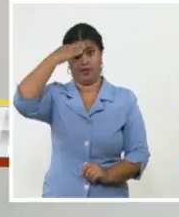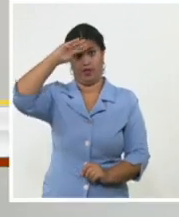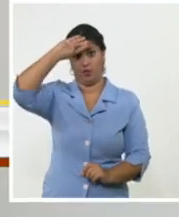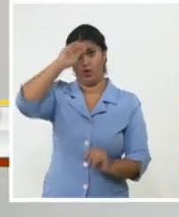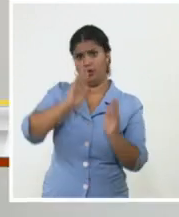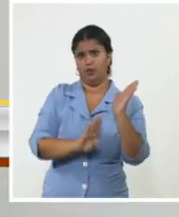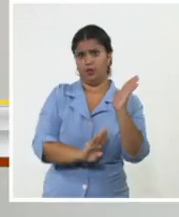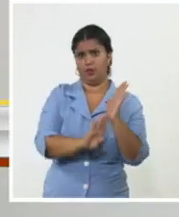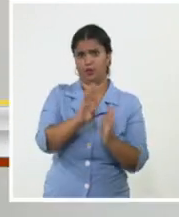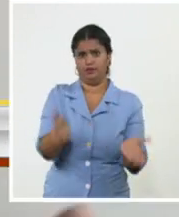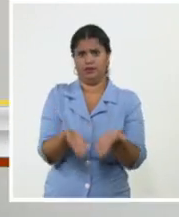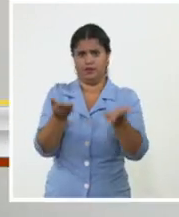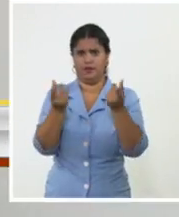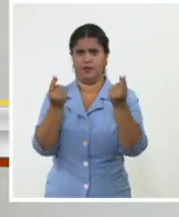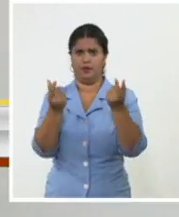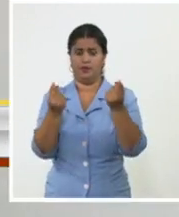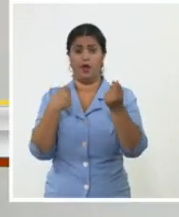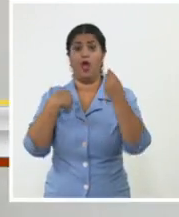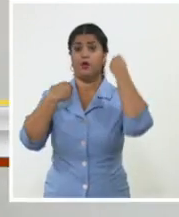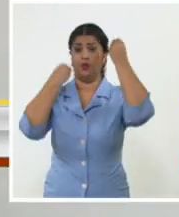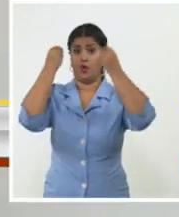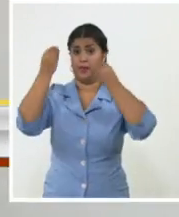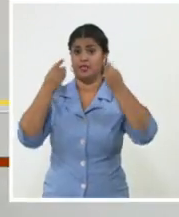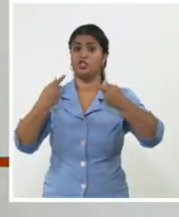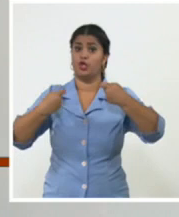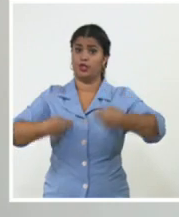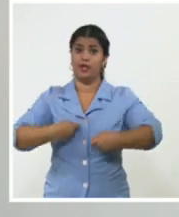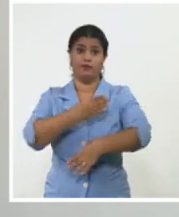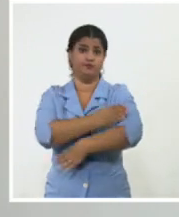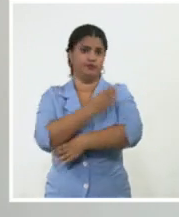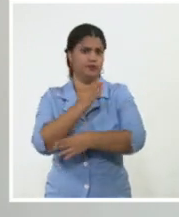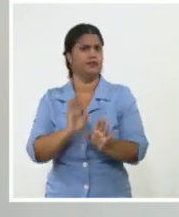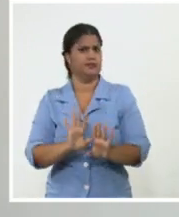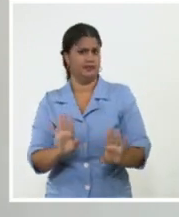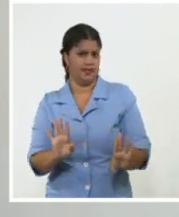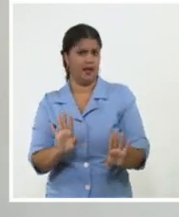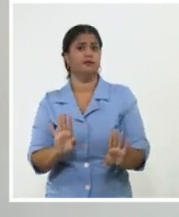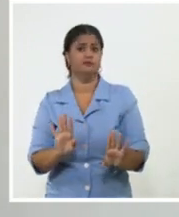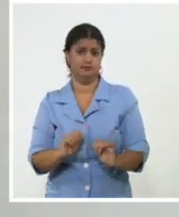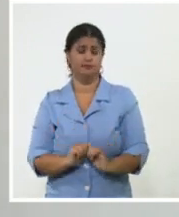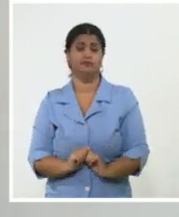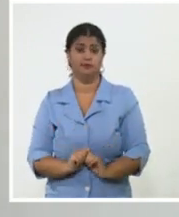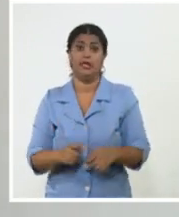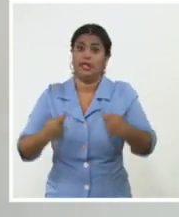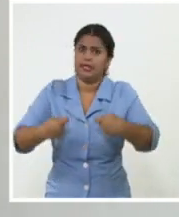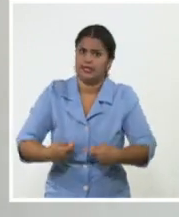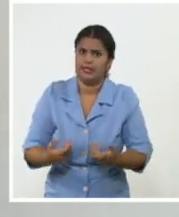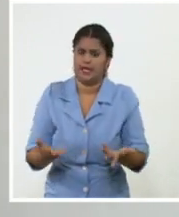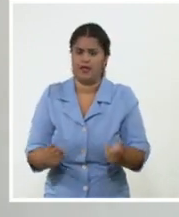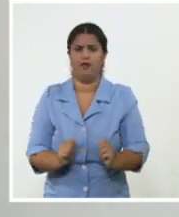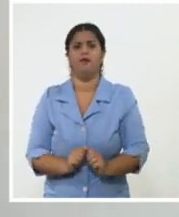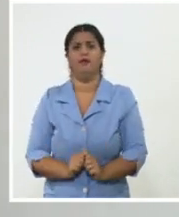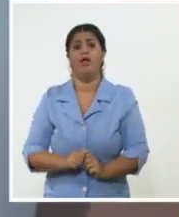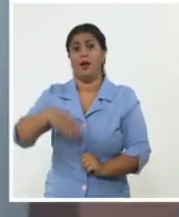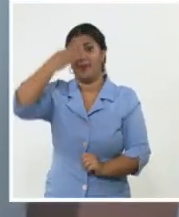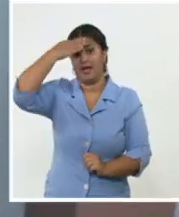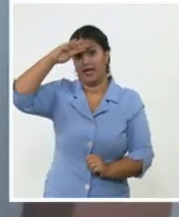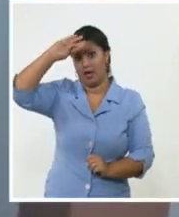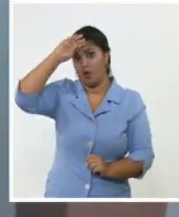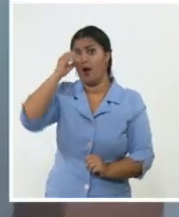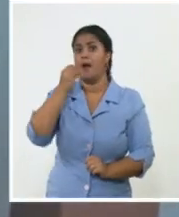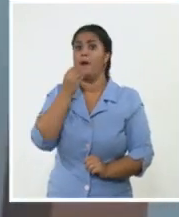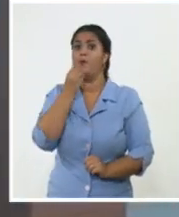dignidad. Yo digo que deberían quitar el bloqueo para que pueda ver si funciona o no funciona el sistema de gobierno de Cuba.